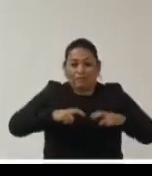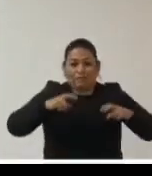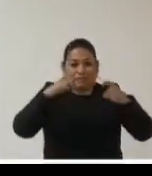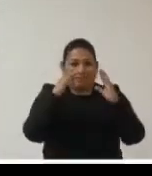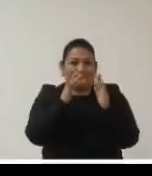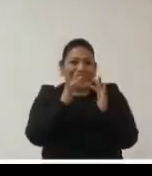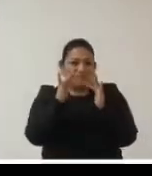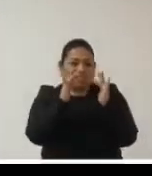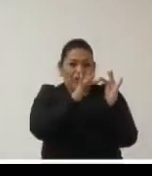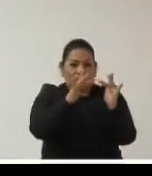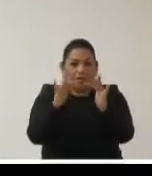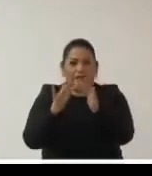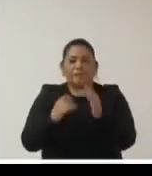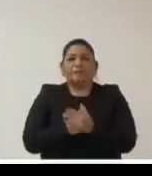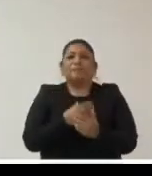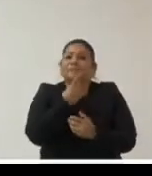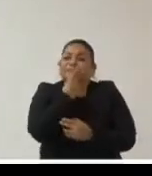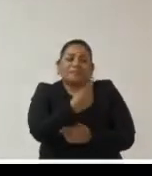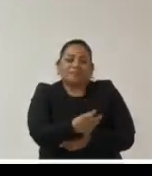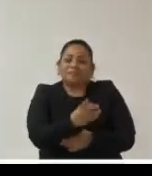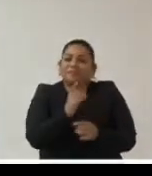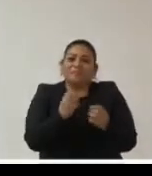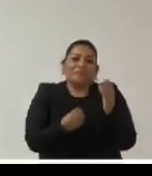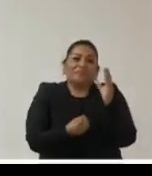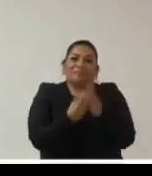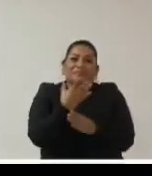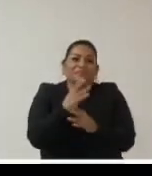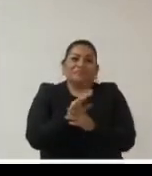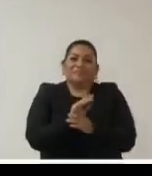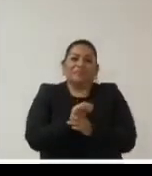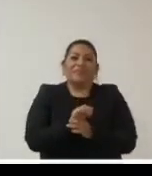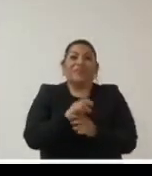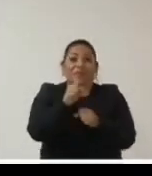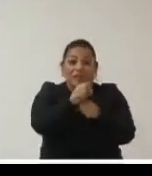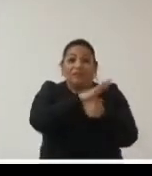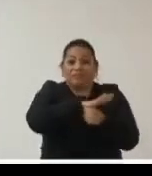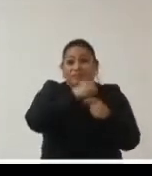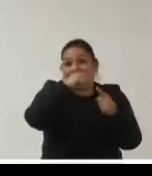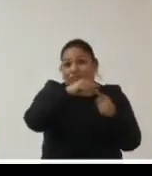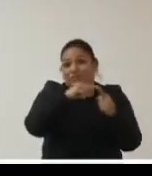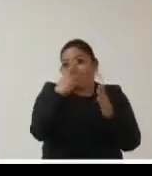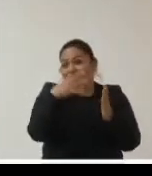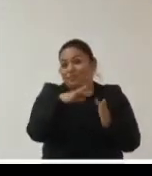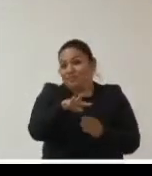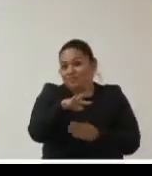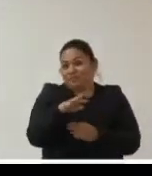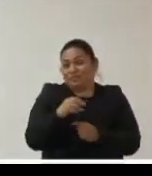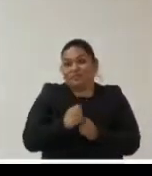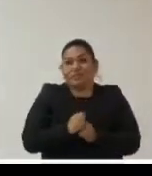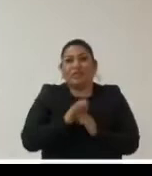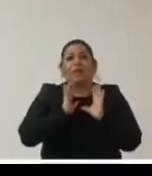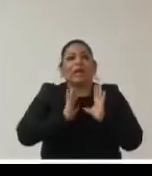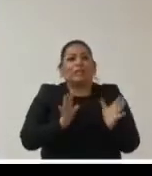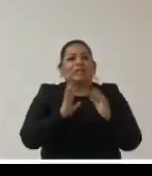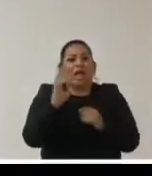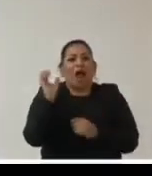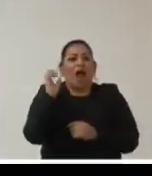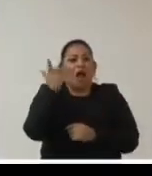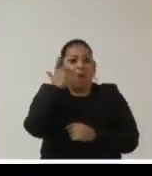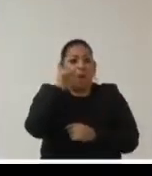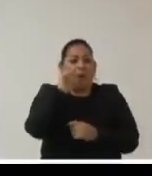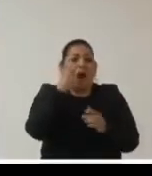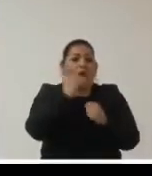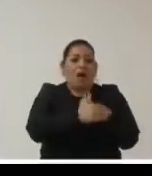no voy a decir ninguna novedad si resalto pues que la pandemia del COVID-19 afortunadamente ya vamos a acabar el 2020